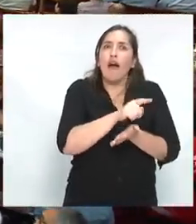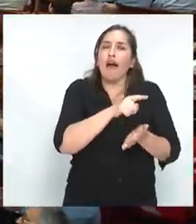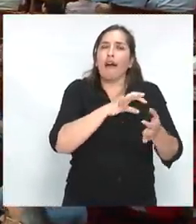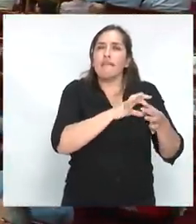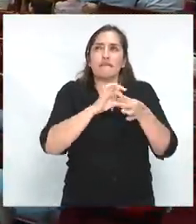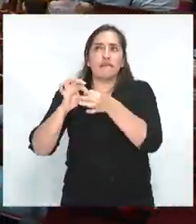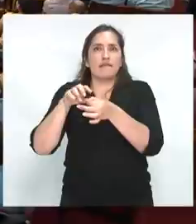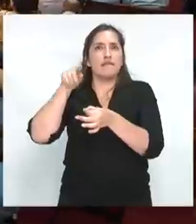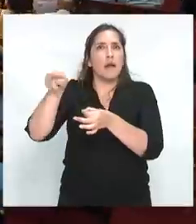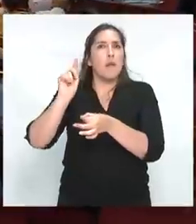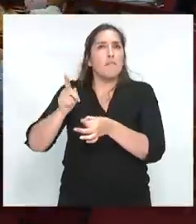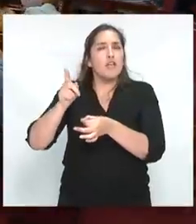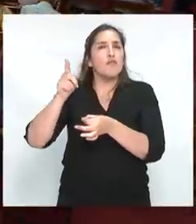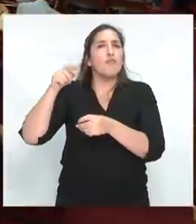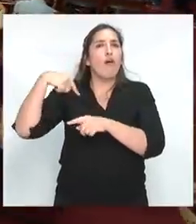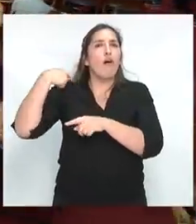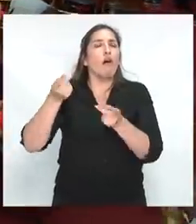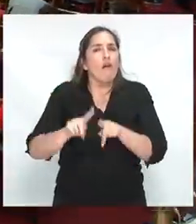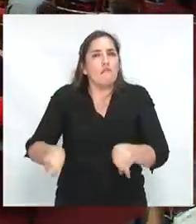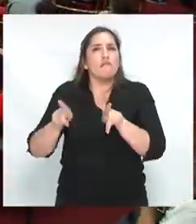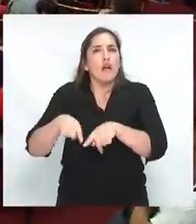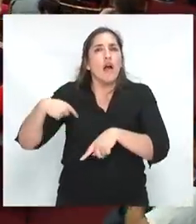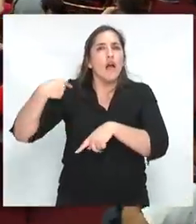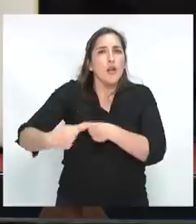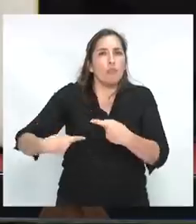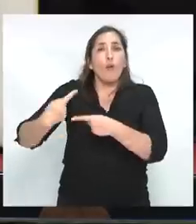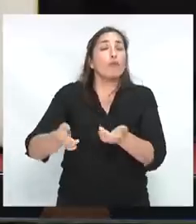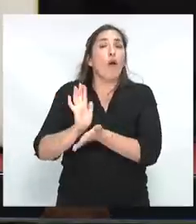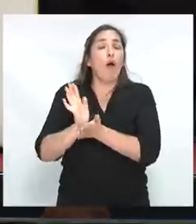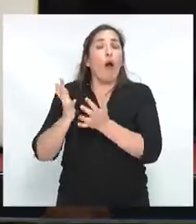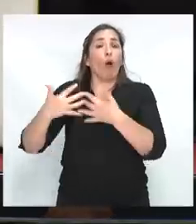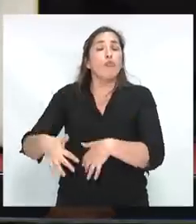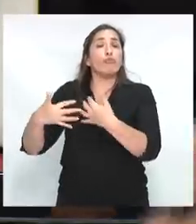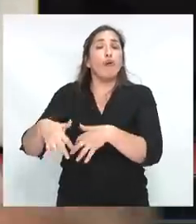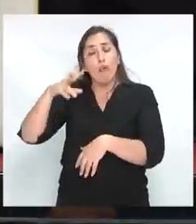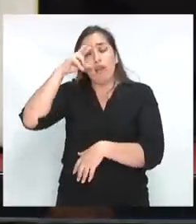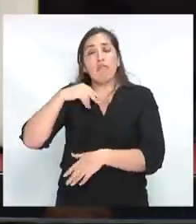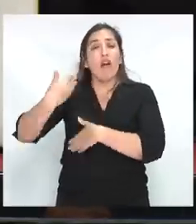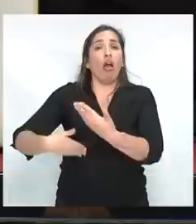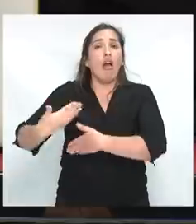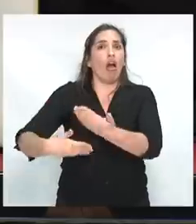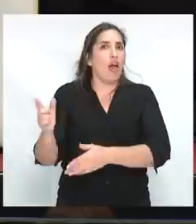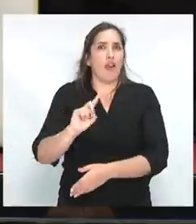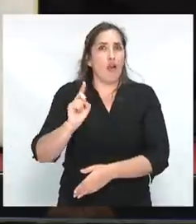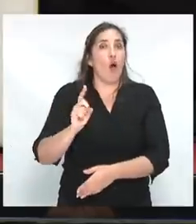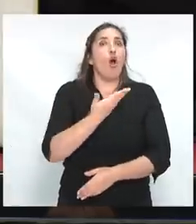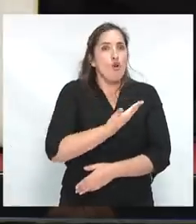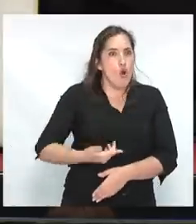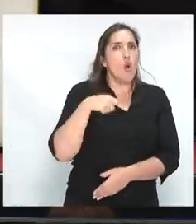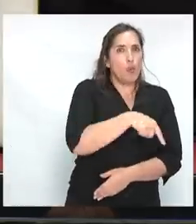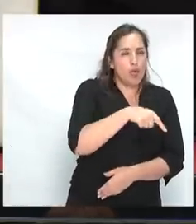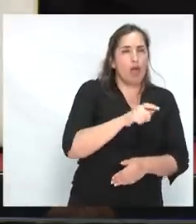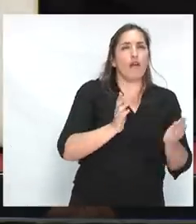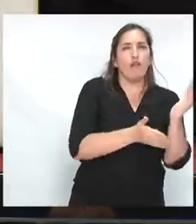reproductivo más que transformativo y que si los gobiernos progresistas no hacen un esfuerzo